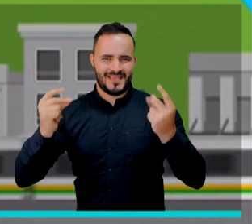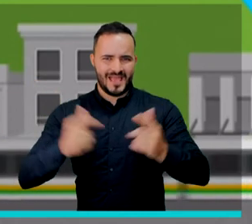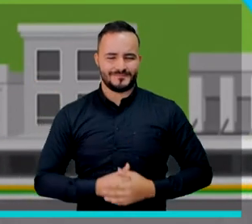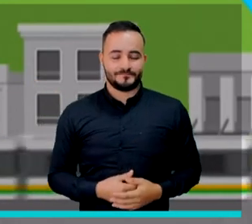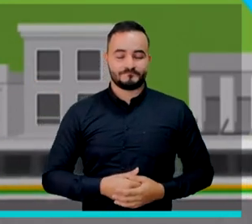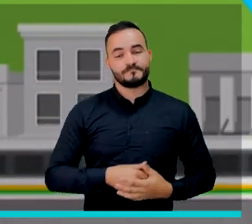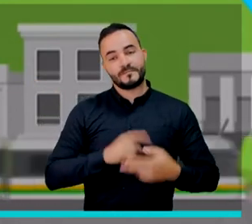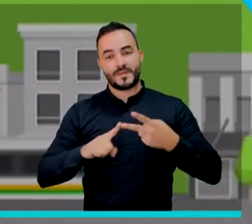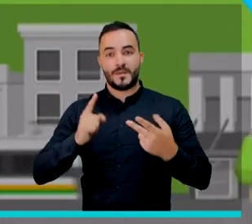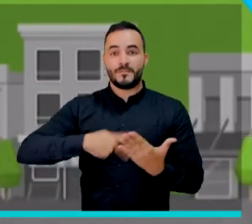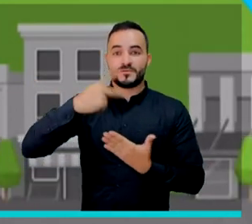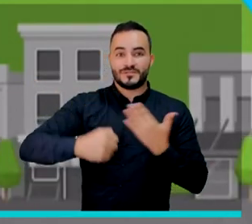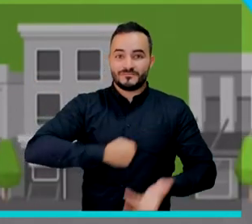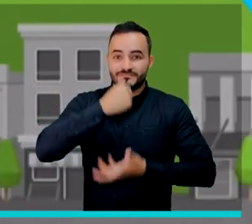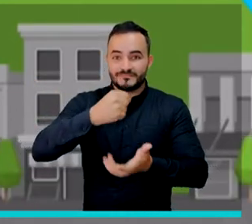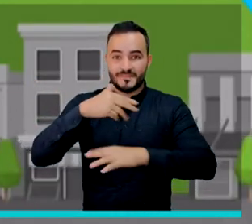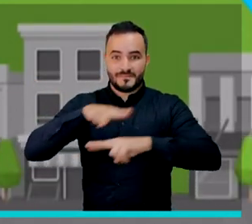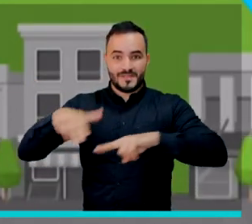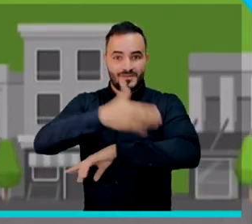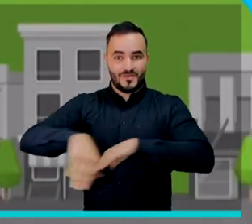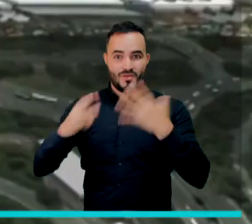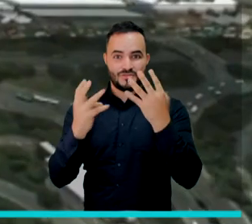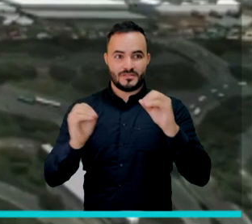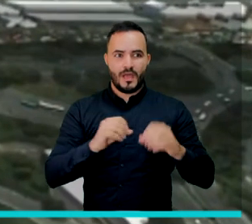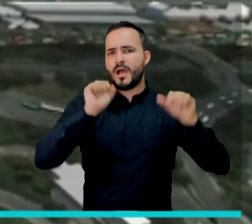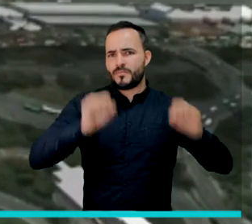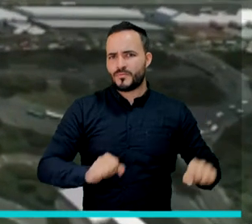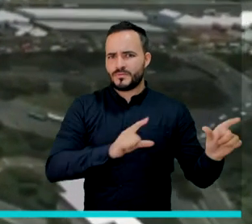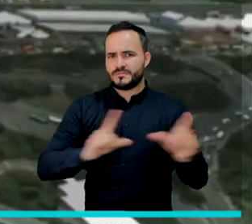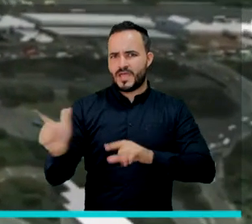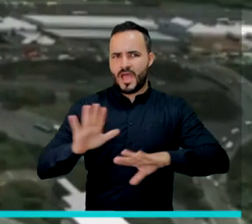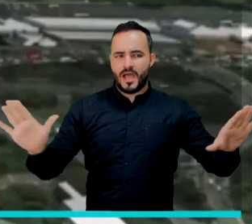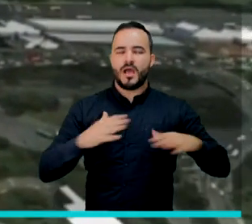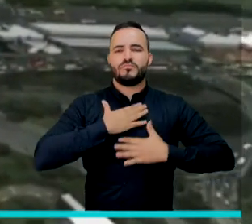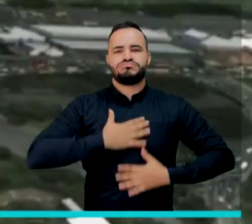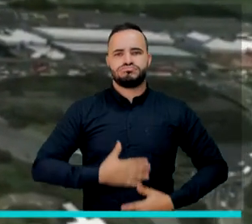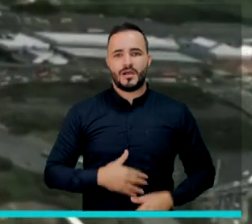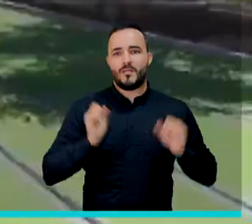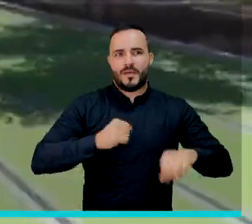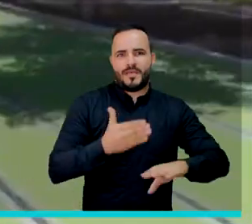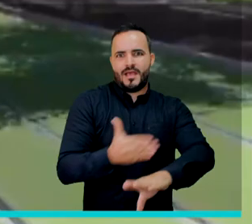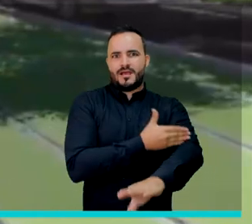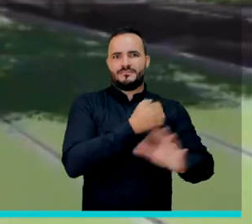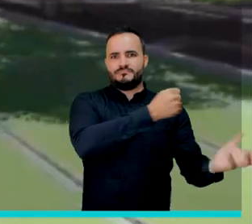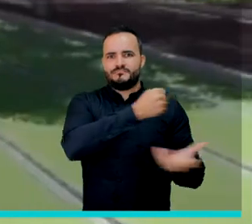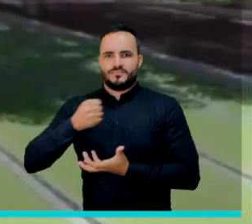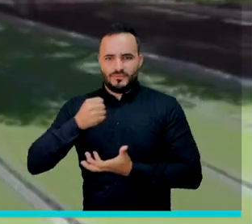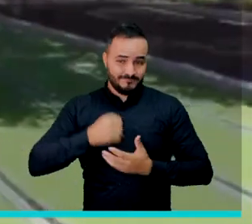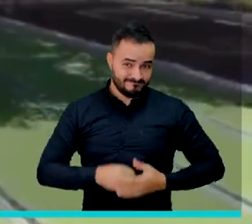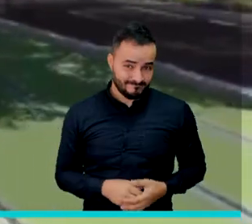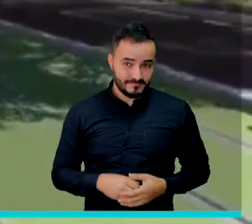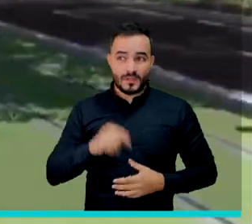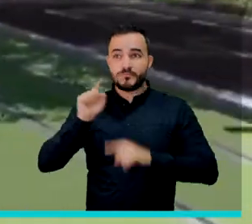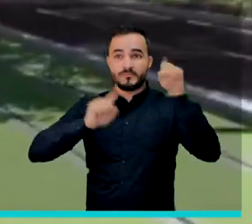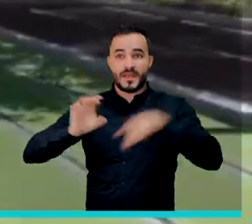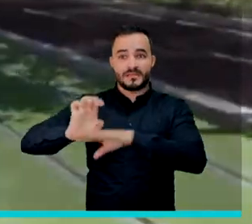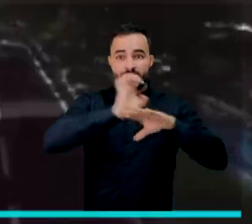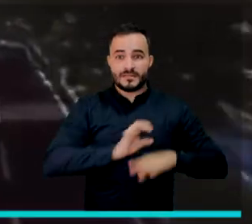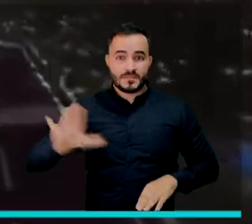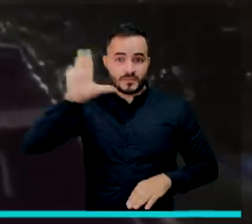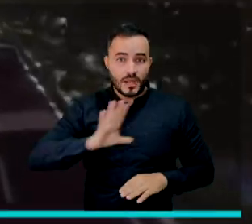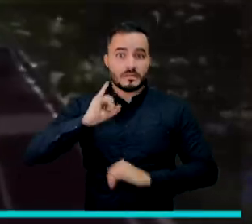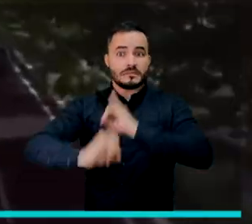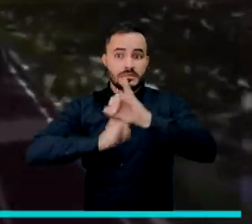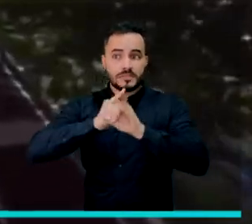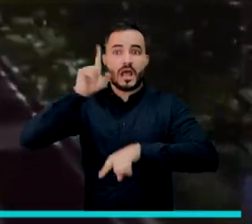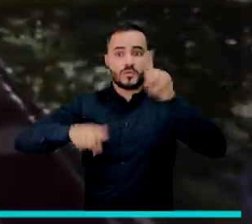otro lado, fue aprobada la estrategia de financiación del Metro de la 80, que le permite contar con recursos anticipados para avanzar. 15 entidades nacionales e